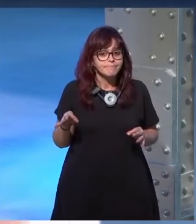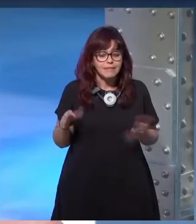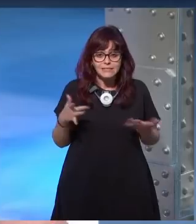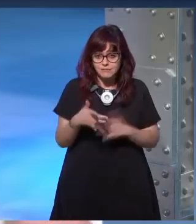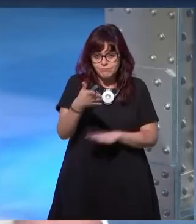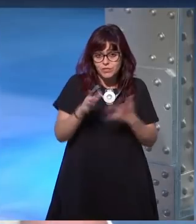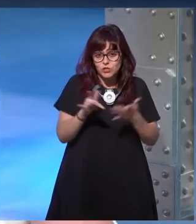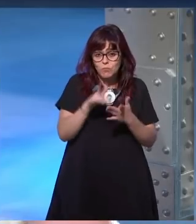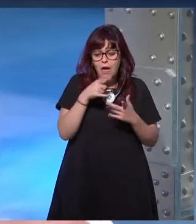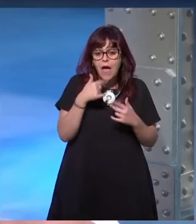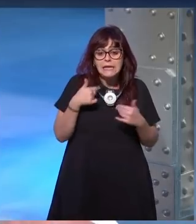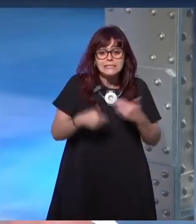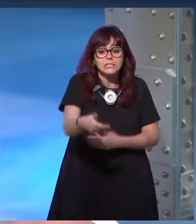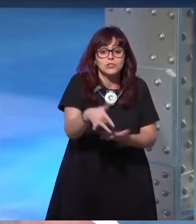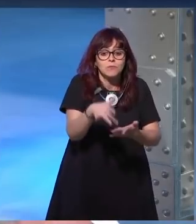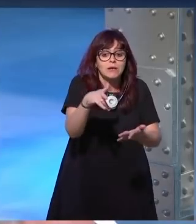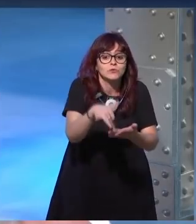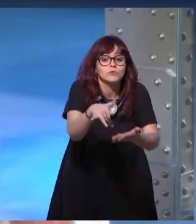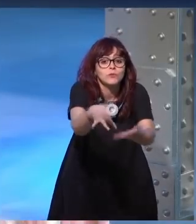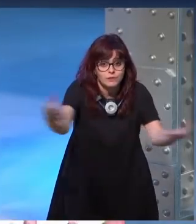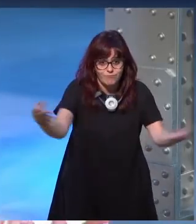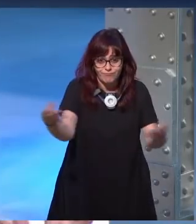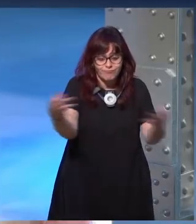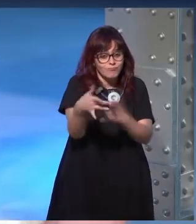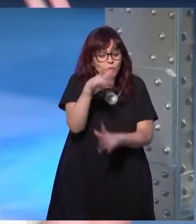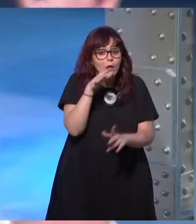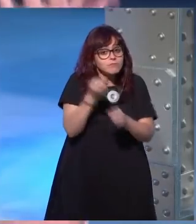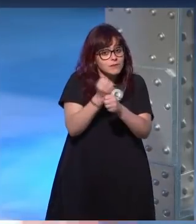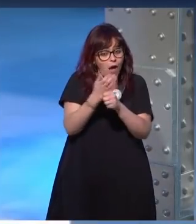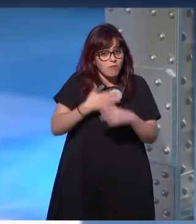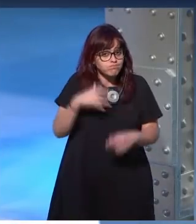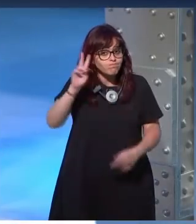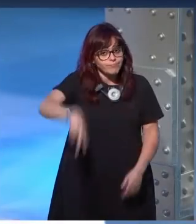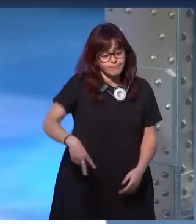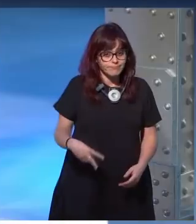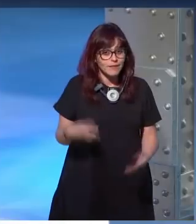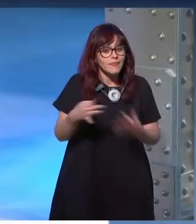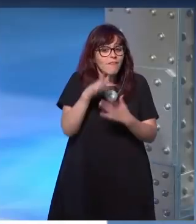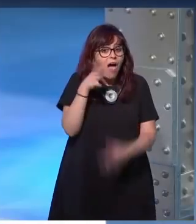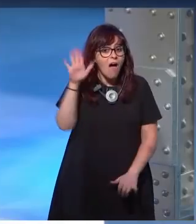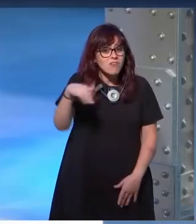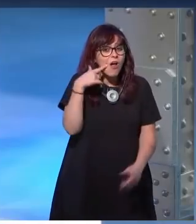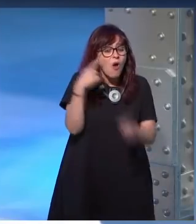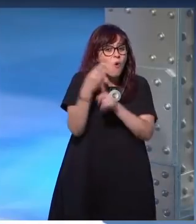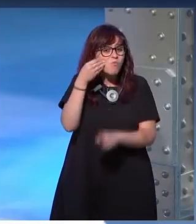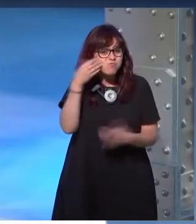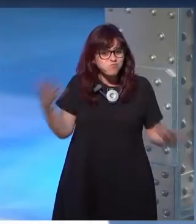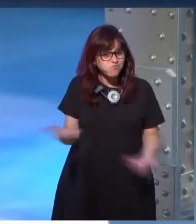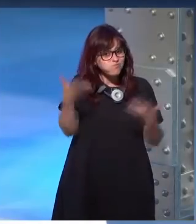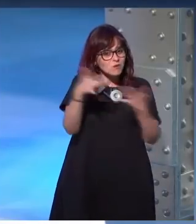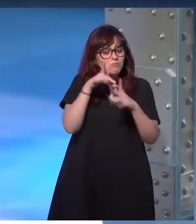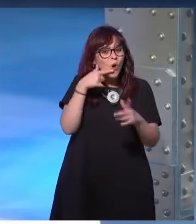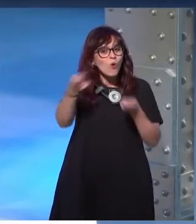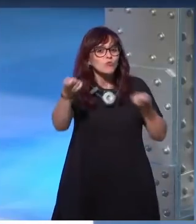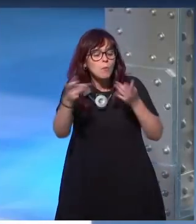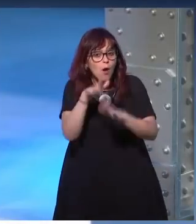es parte de lo que me espero ese tipo de reacciones es parte de mi trabajo el lidiar con idiotas por desgracia porque